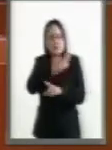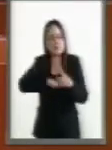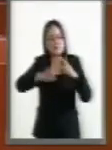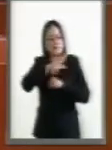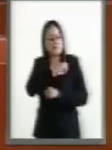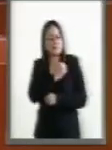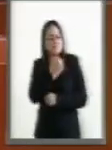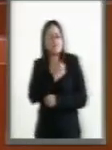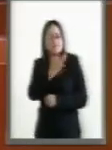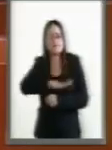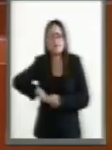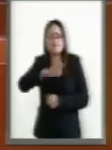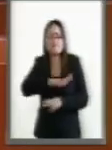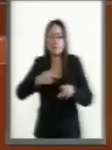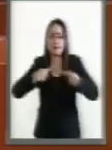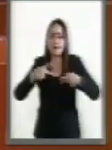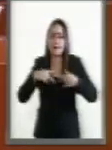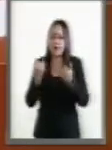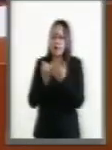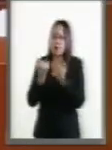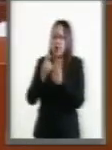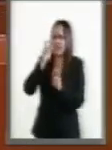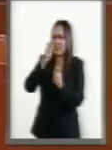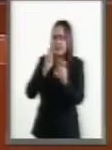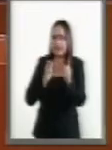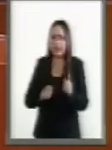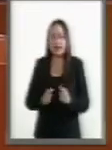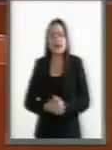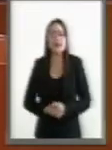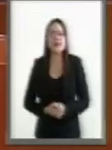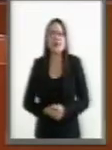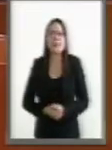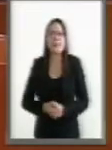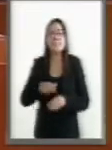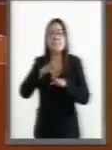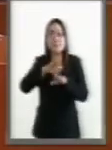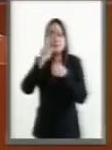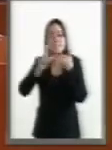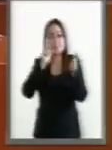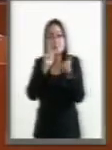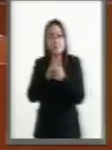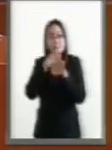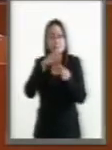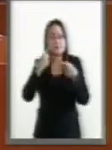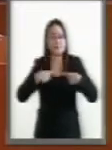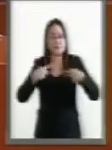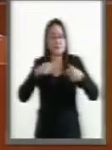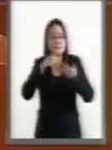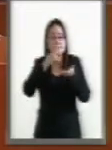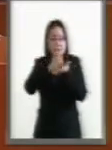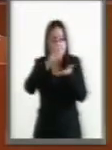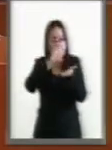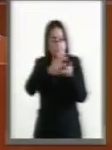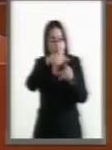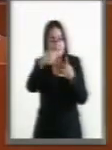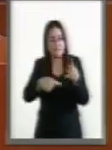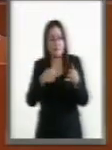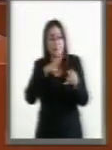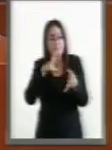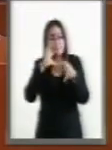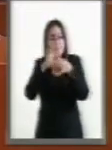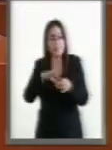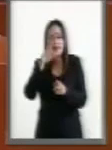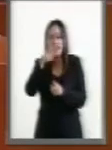salud de la población y sus determinantes. De acuerdo a la Ley General de las Personas con Discapacidad, define